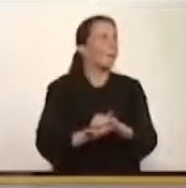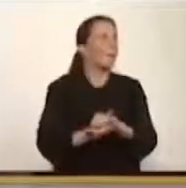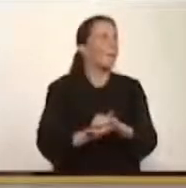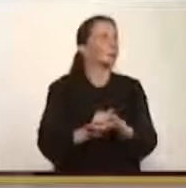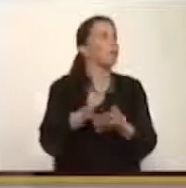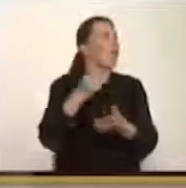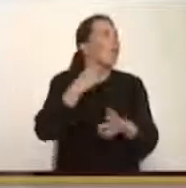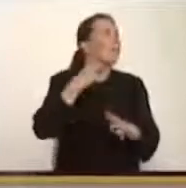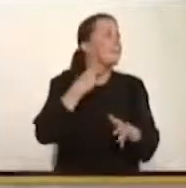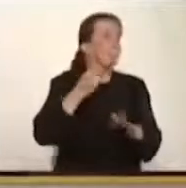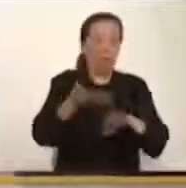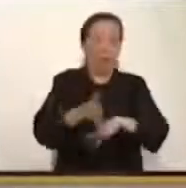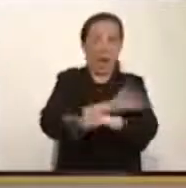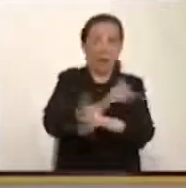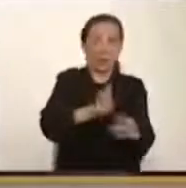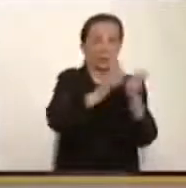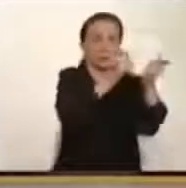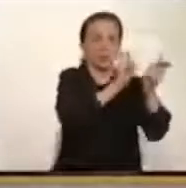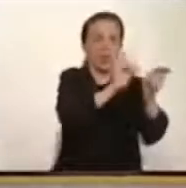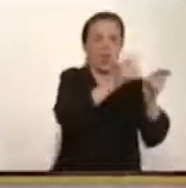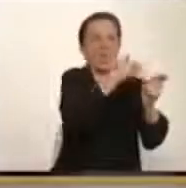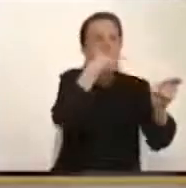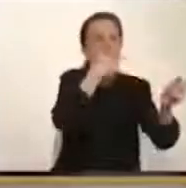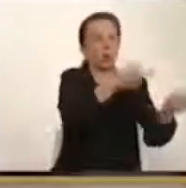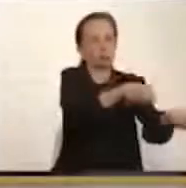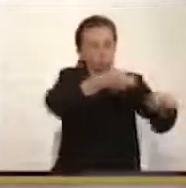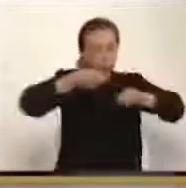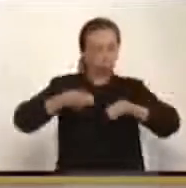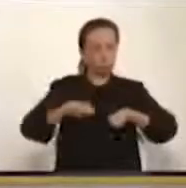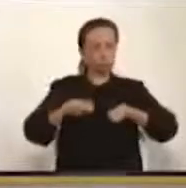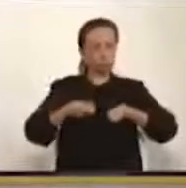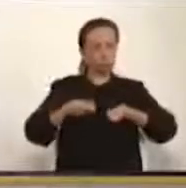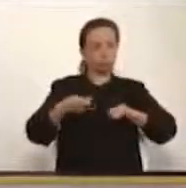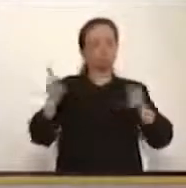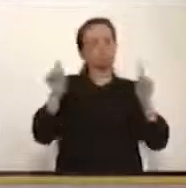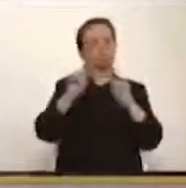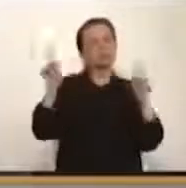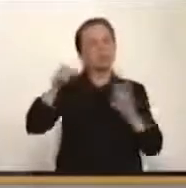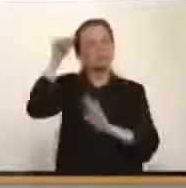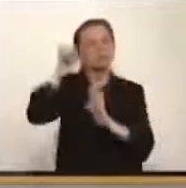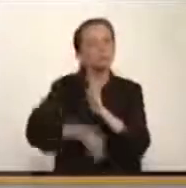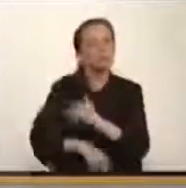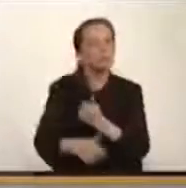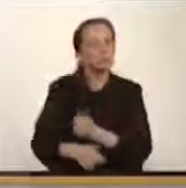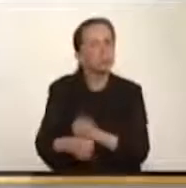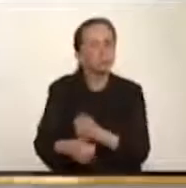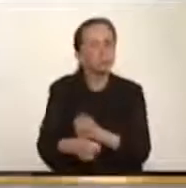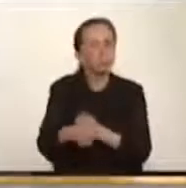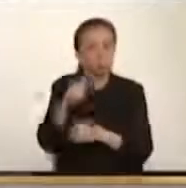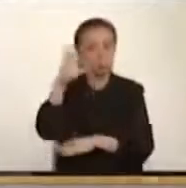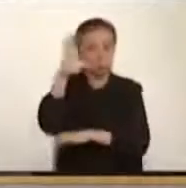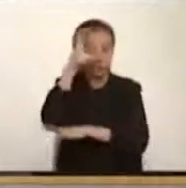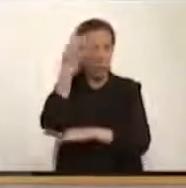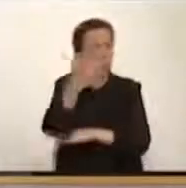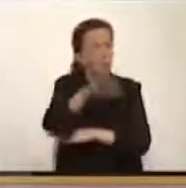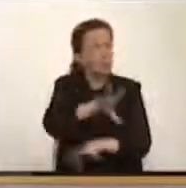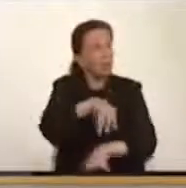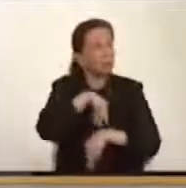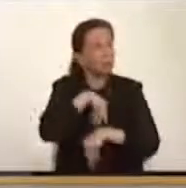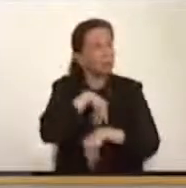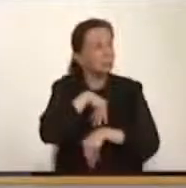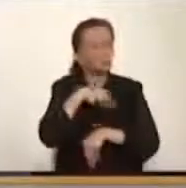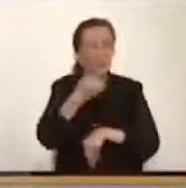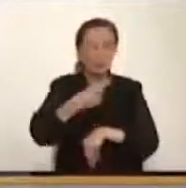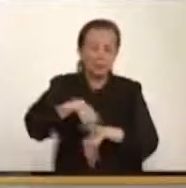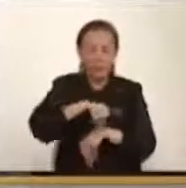retiro del impedimento. Entonces, anticipo un tema de fondo. El país ha aceptado, nosotros